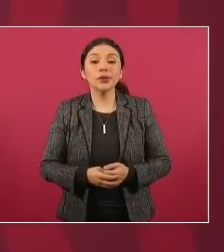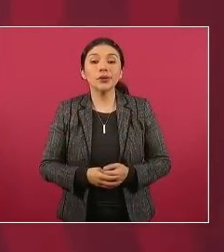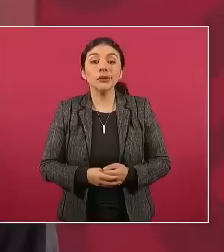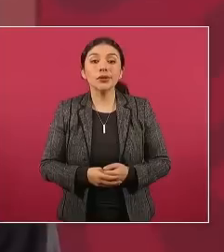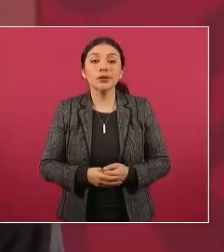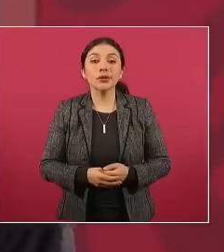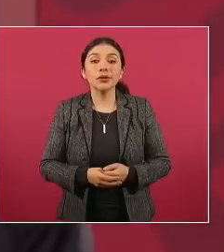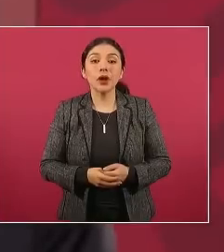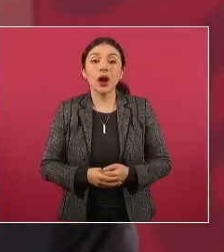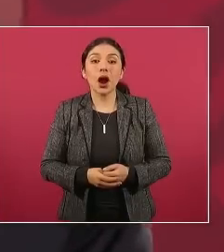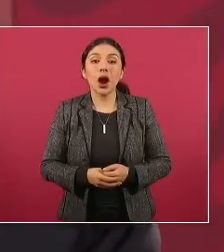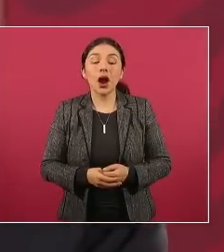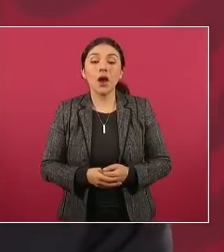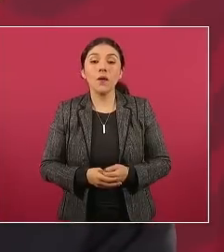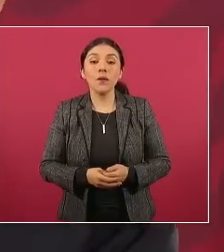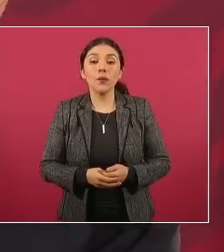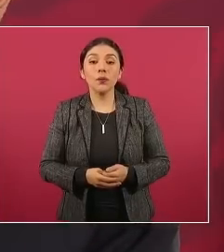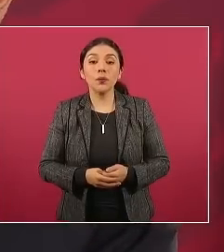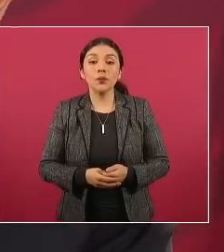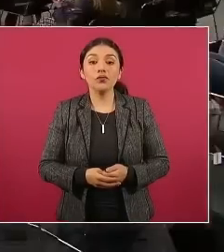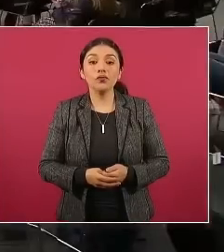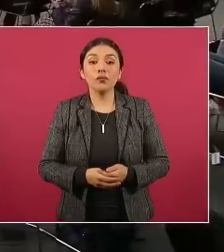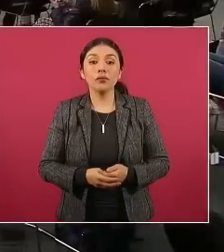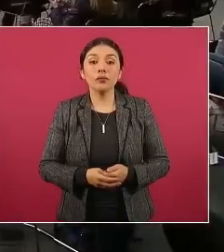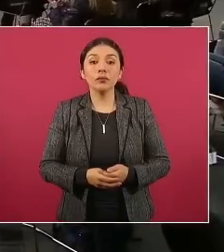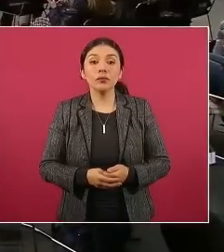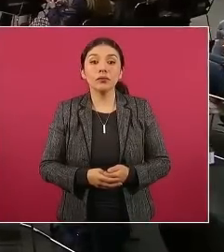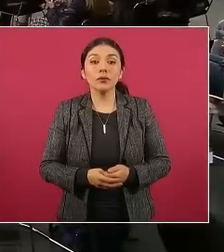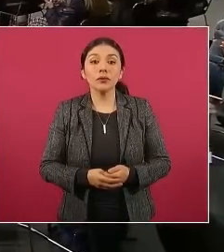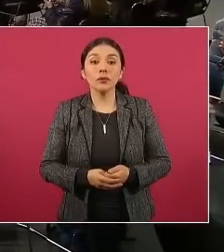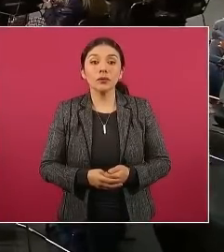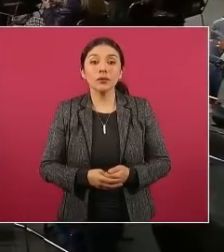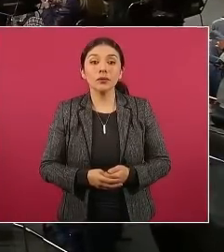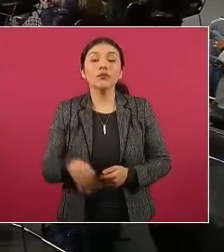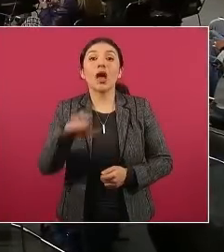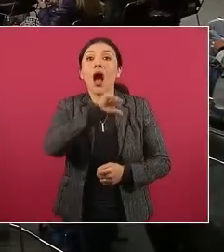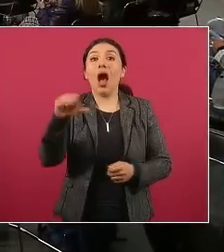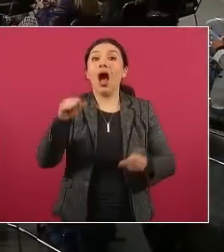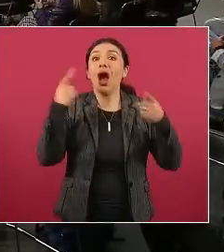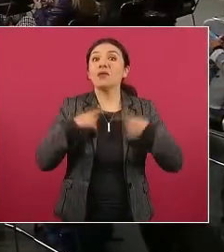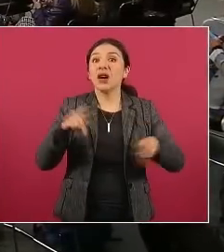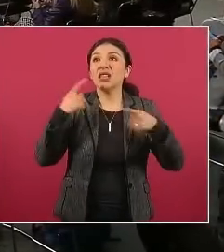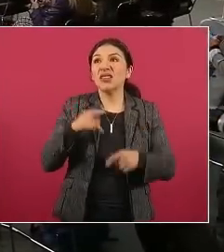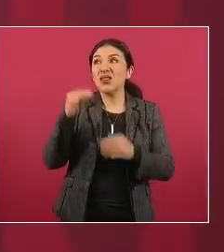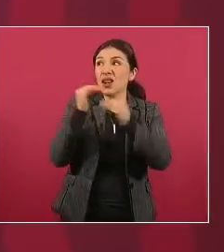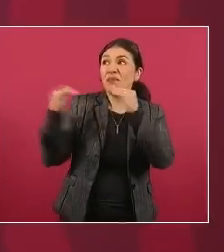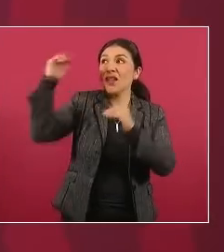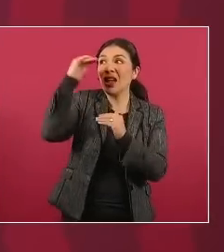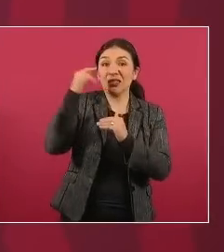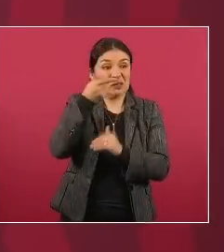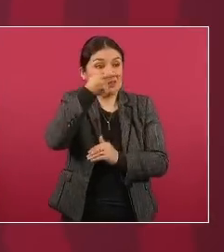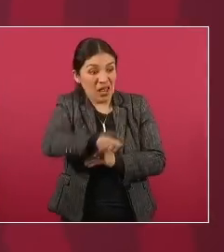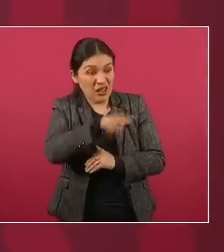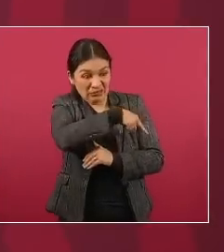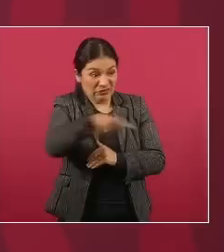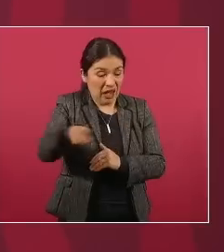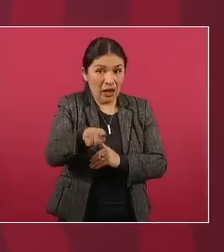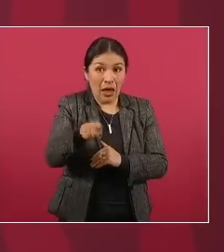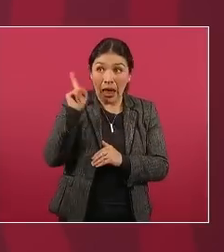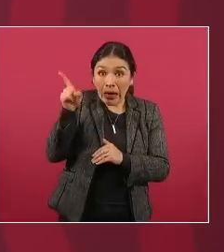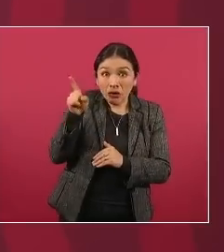y entonces se llegó a la conclusión de que este tipo de crímenes no solamente